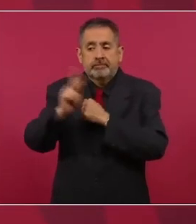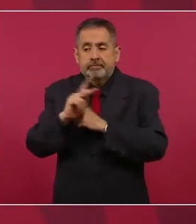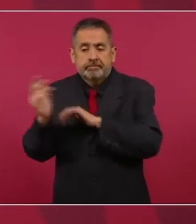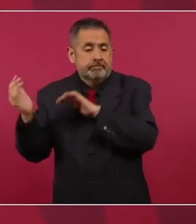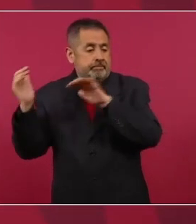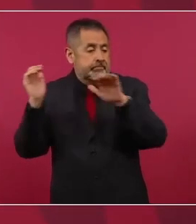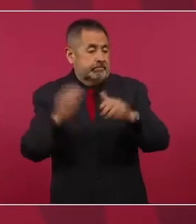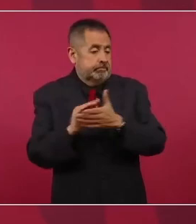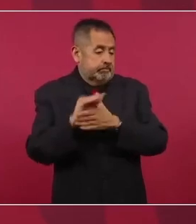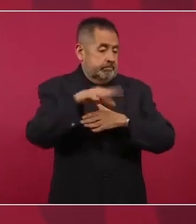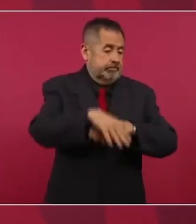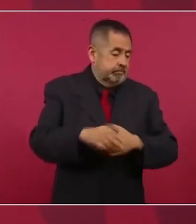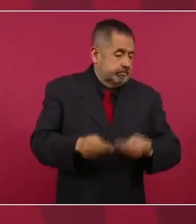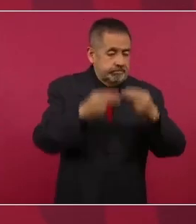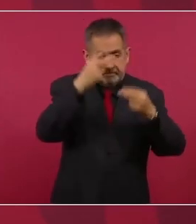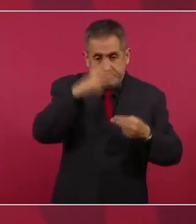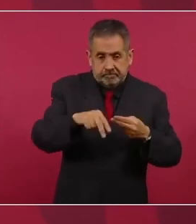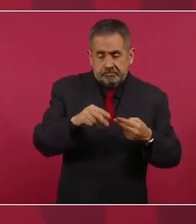a México,